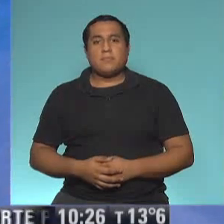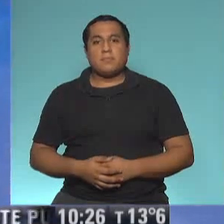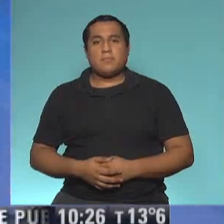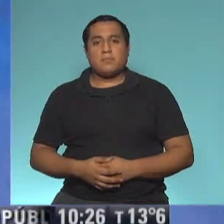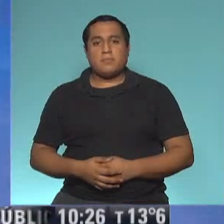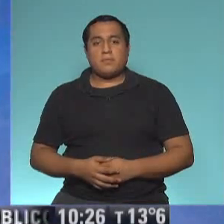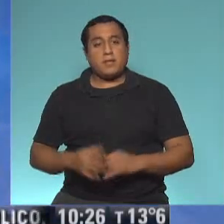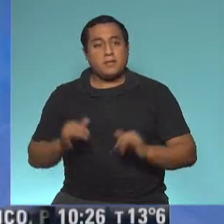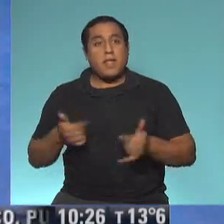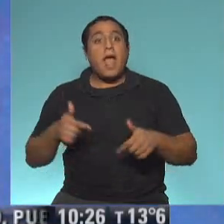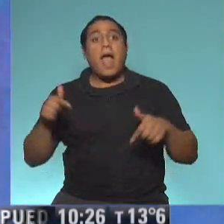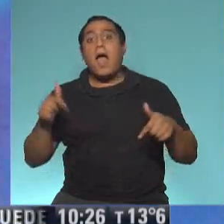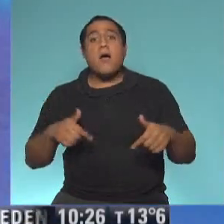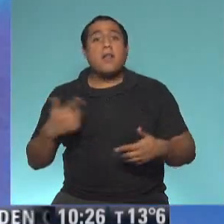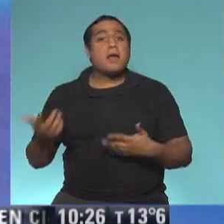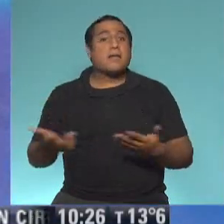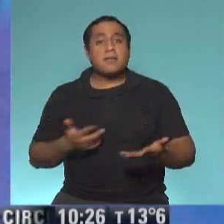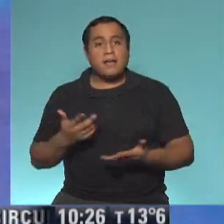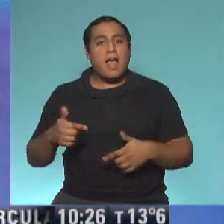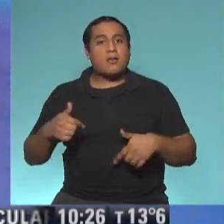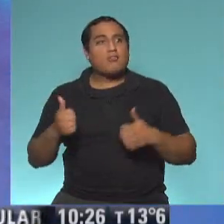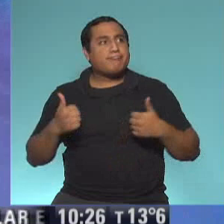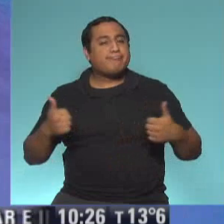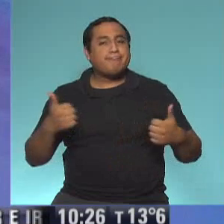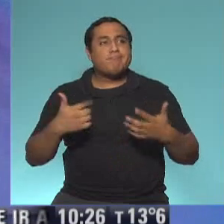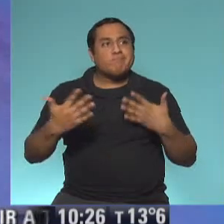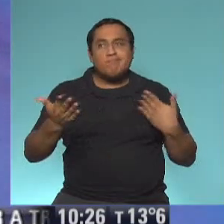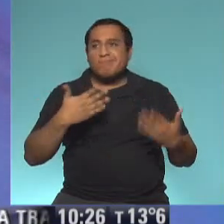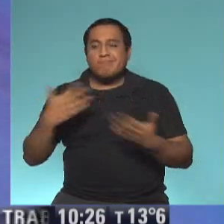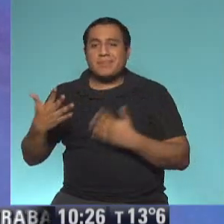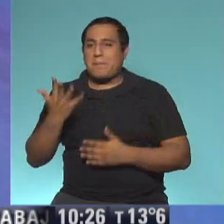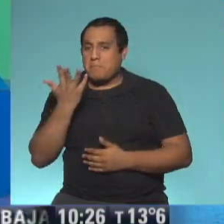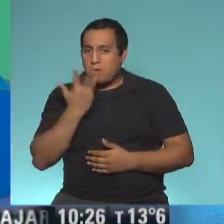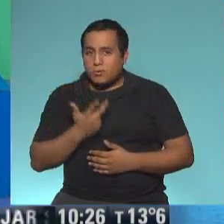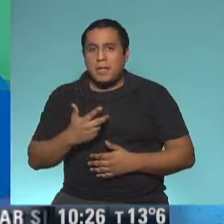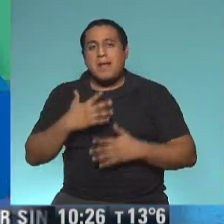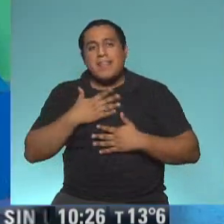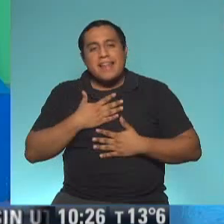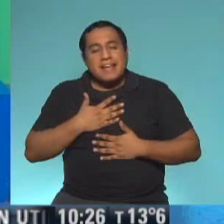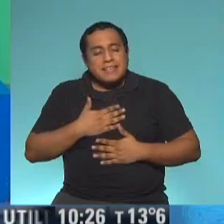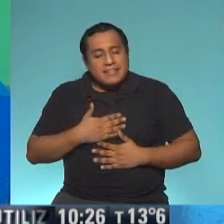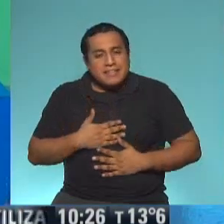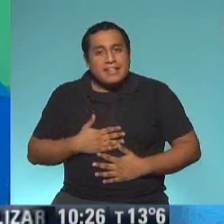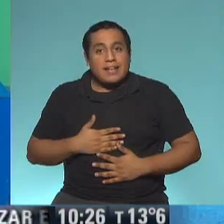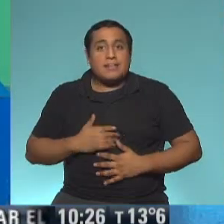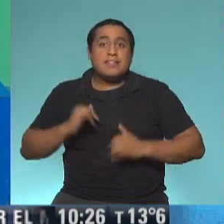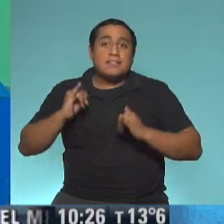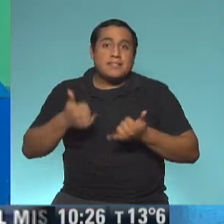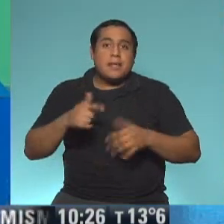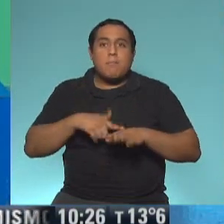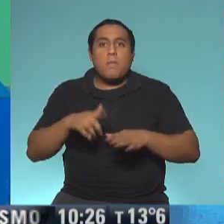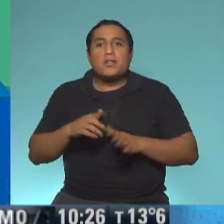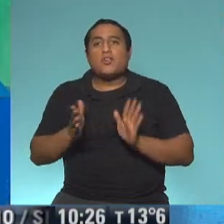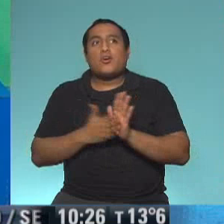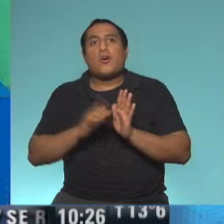Y estamos ahora en el rinconcito charlador. Que me gusta esta parte, que es más tranquila. Porque llegó el momento de las